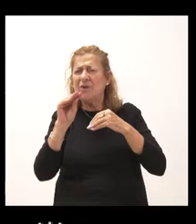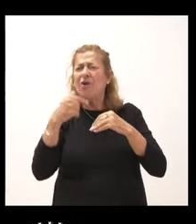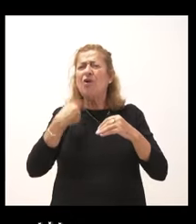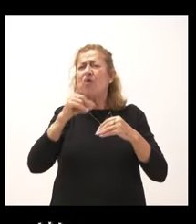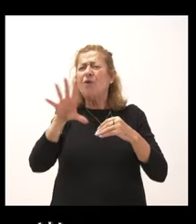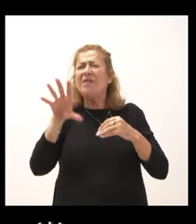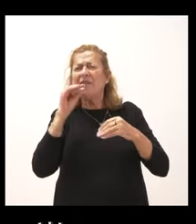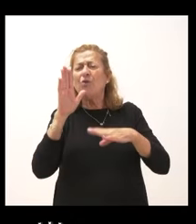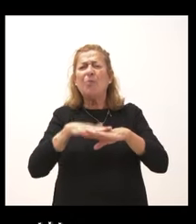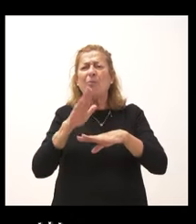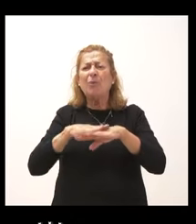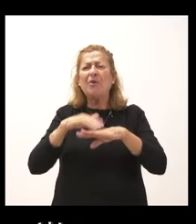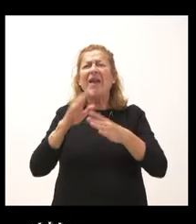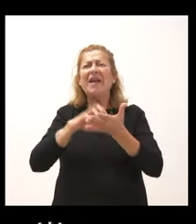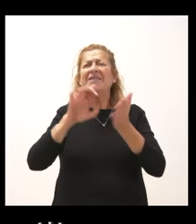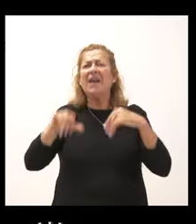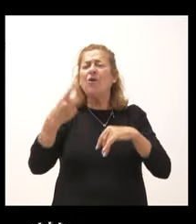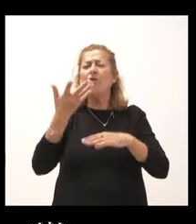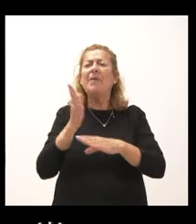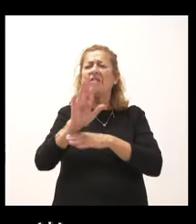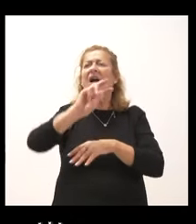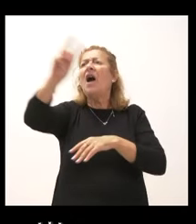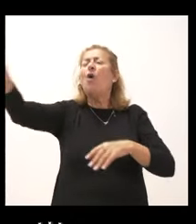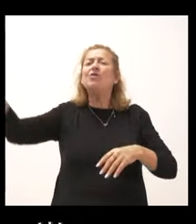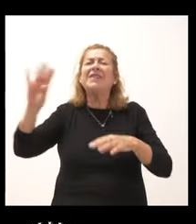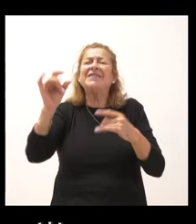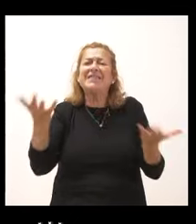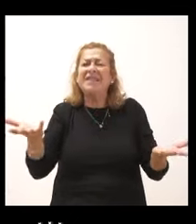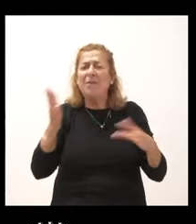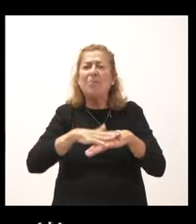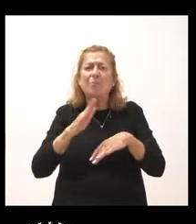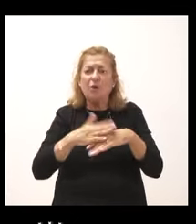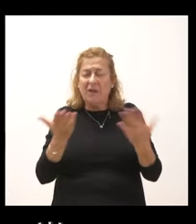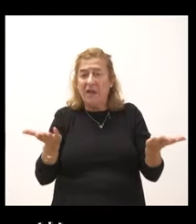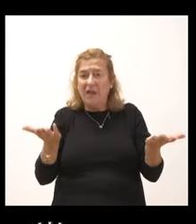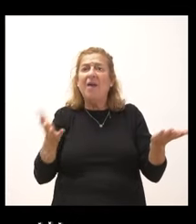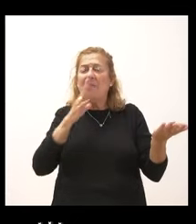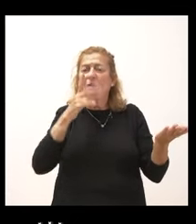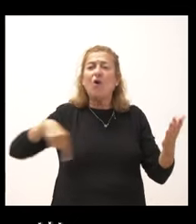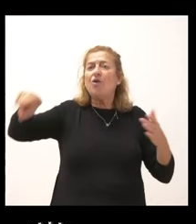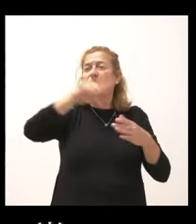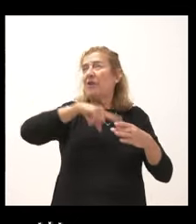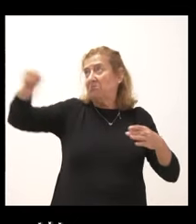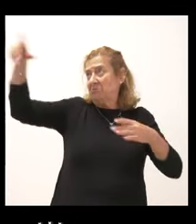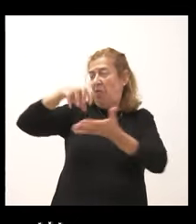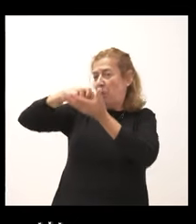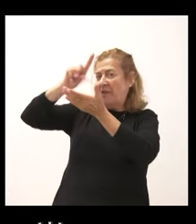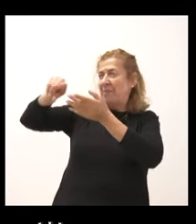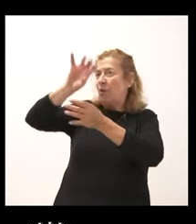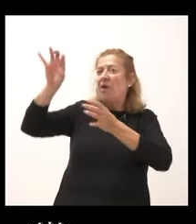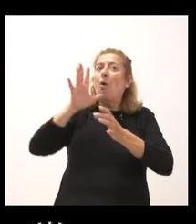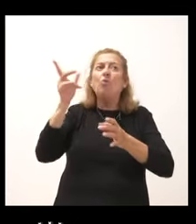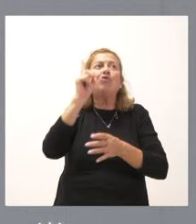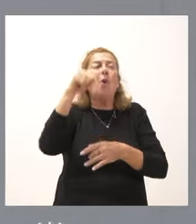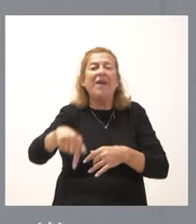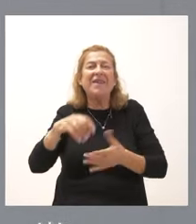por qué en Castilla y León no se presenta y en otras comunidades. Sí, estas definiciones, como dice, son compartidas también por otras comunidades o solamente las tiene Castilla y León.